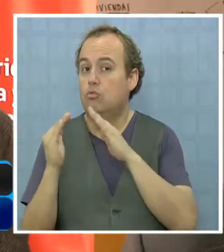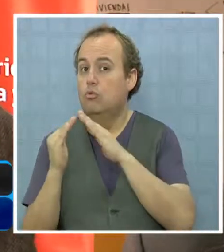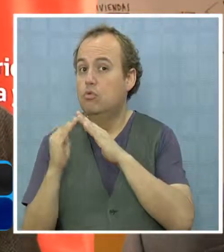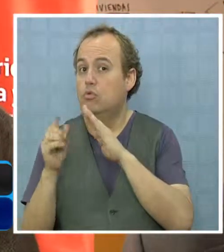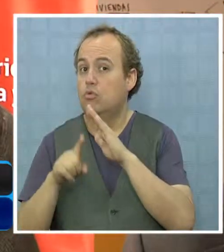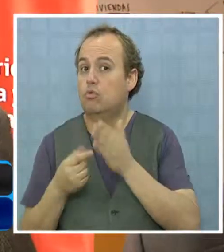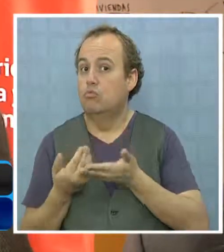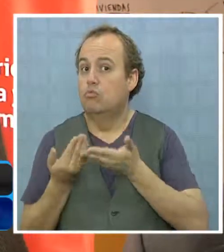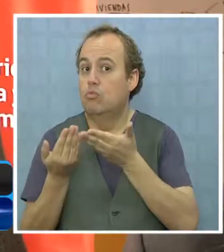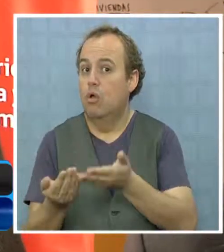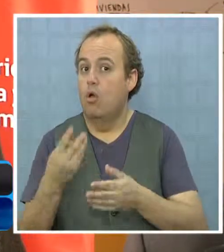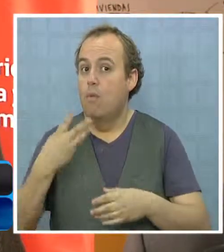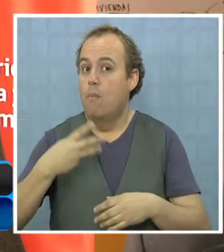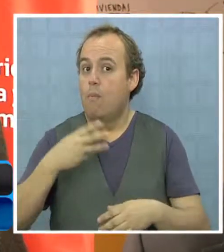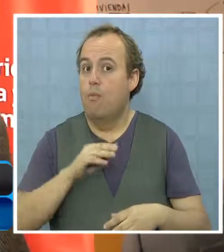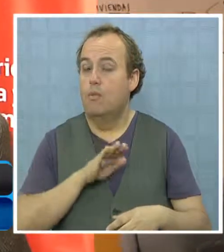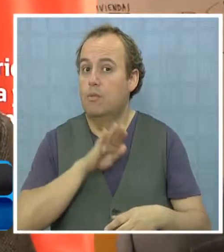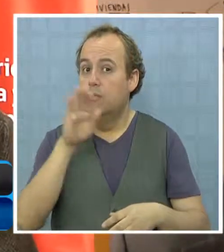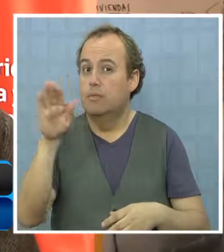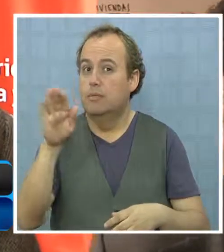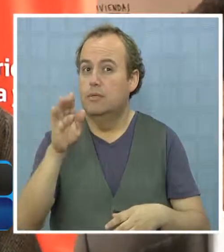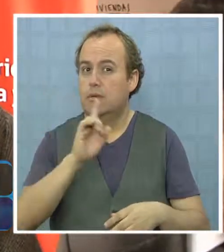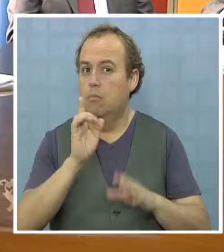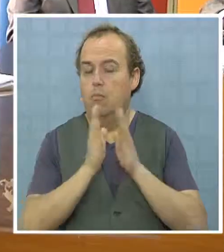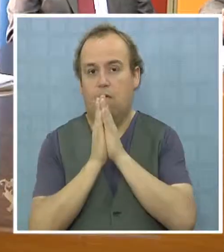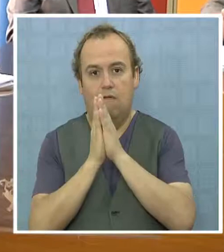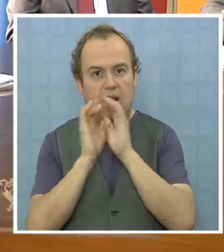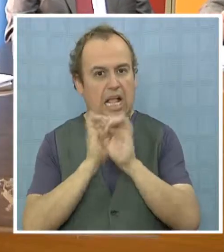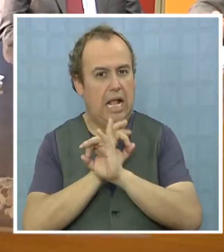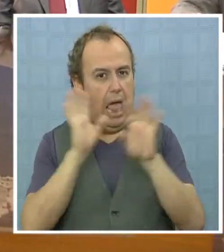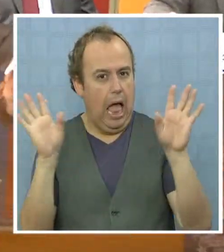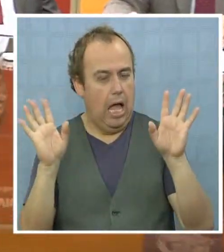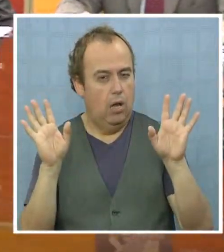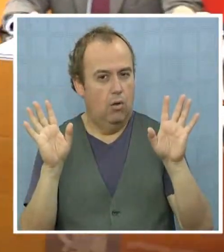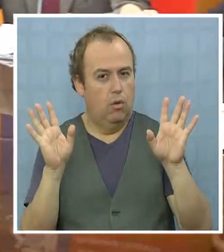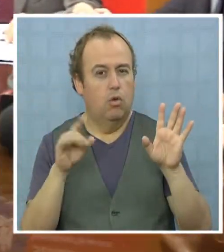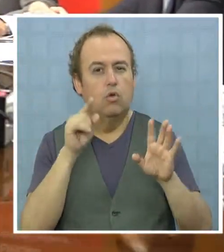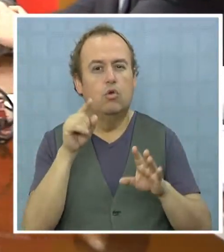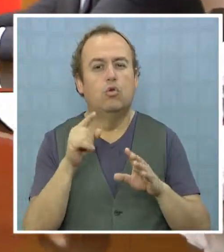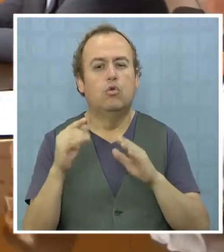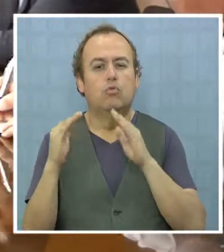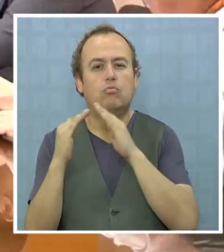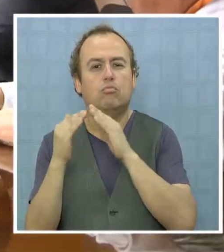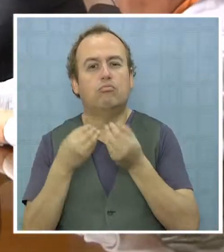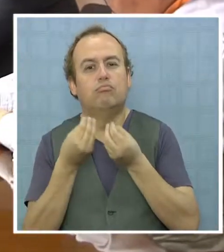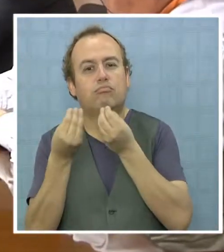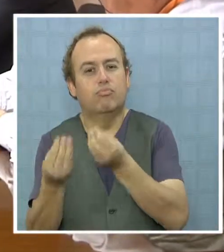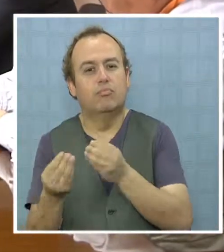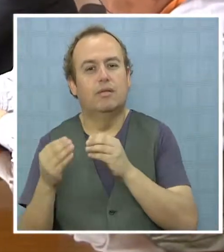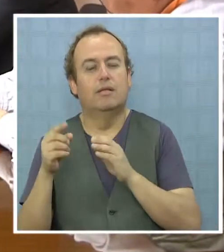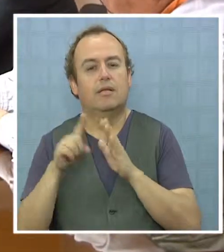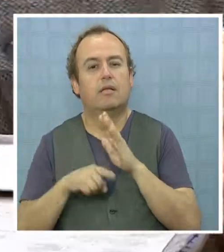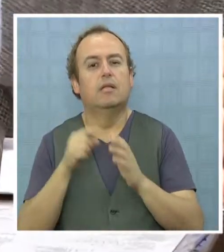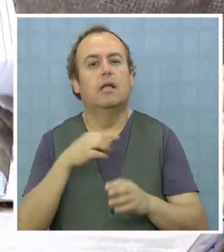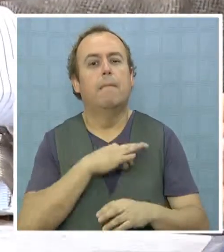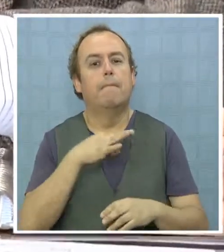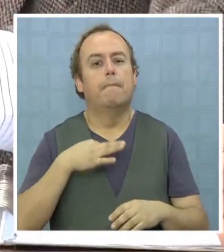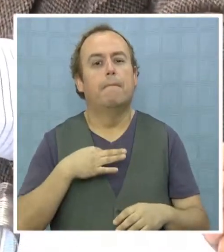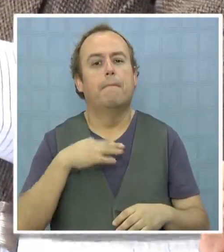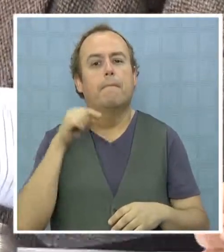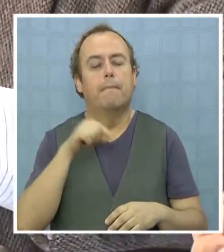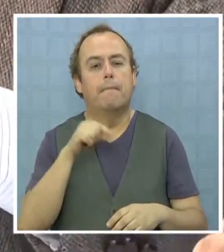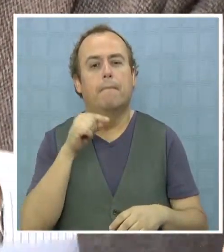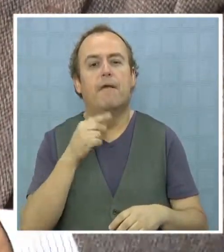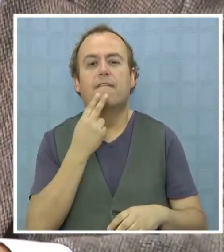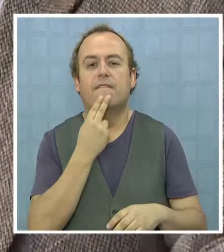entregado por el municipio de alto auspicio, eso aclarémoslo. Los subsidios habitacionales son entregados por el Ministerio de Vivienda y Urbanismo